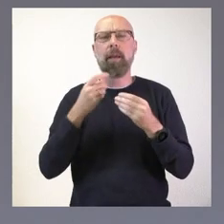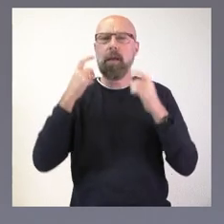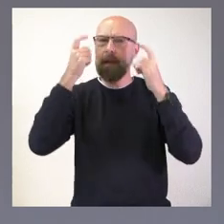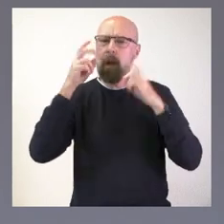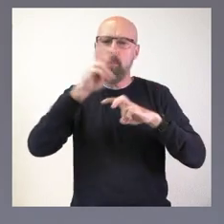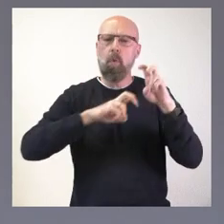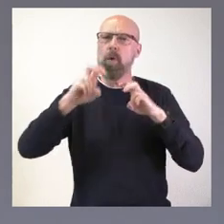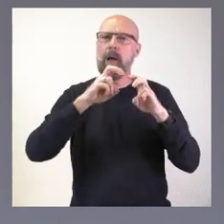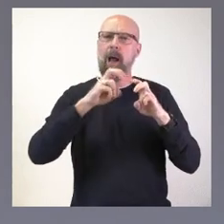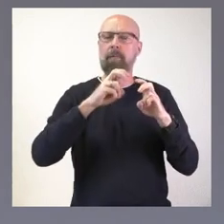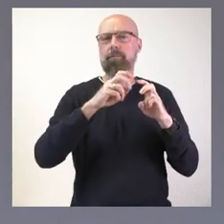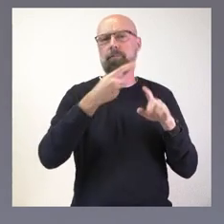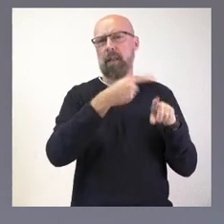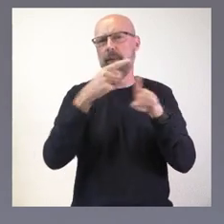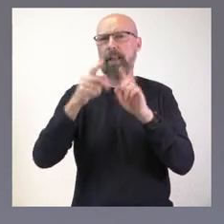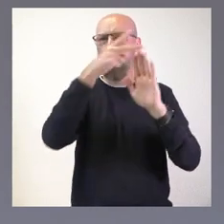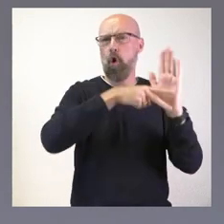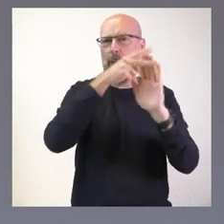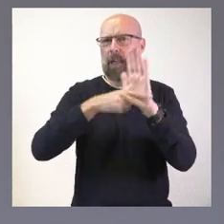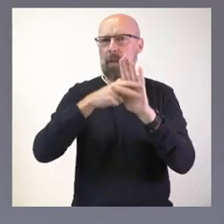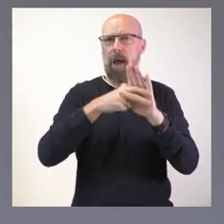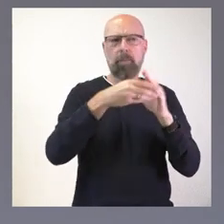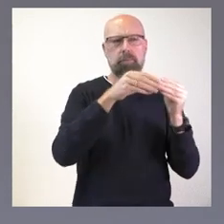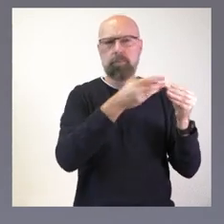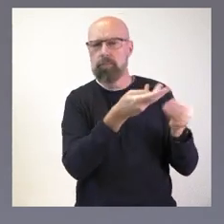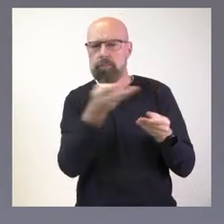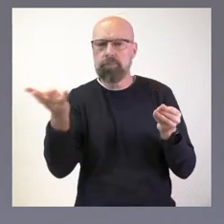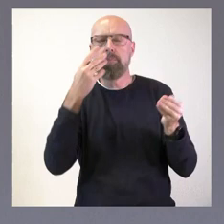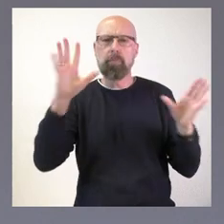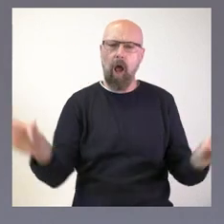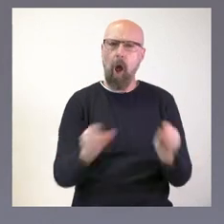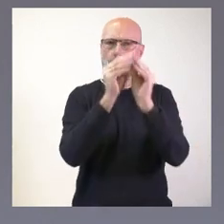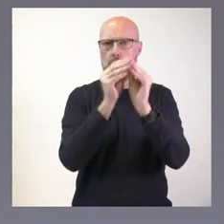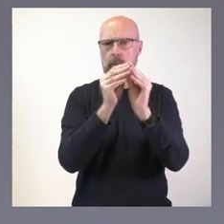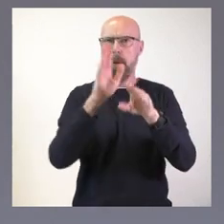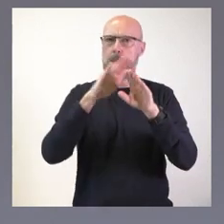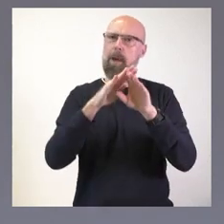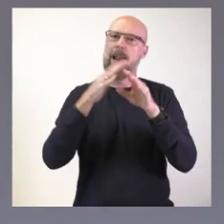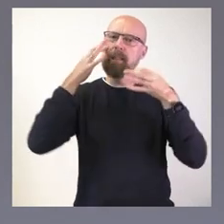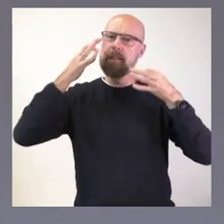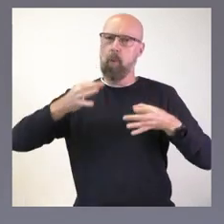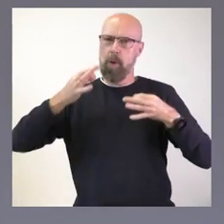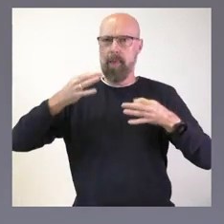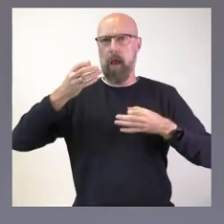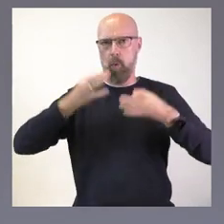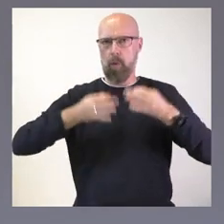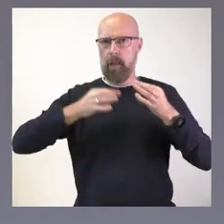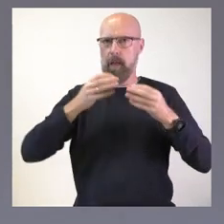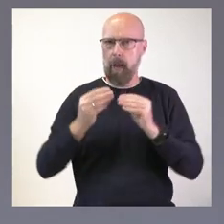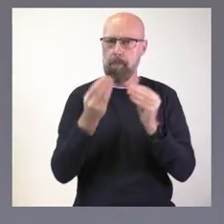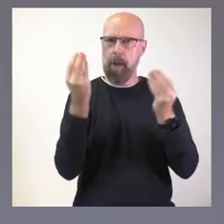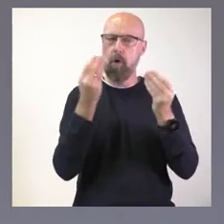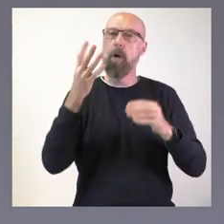de distintas normativas dispersas para ganar en esa seguridad jurídica, así como derogación de todas las normativas que se